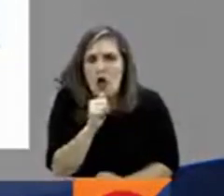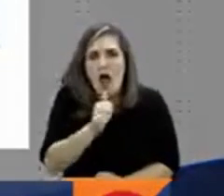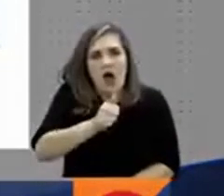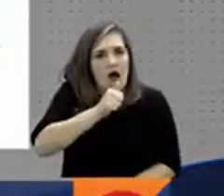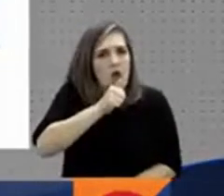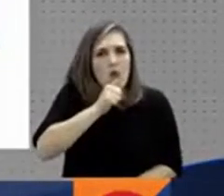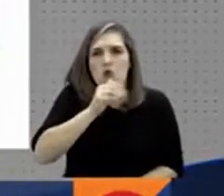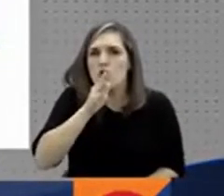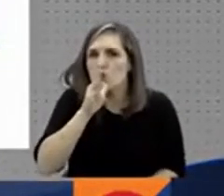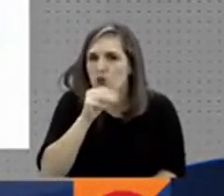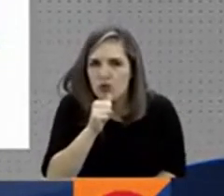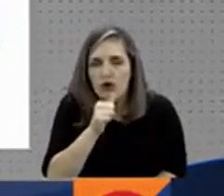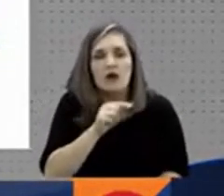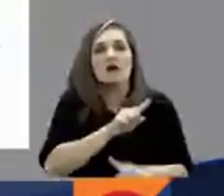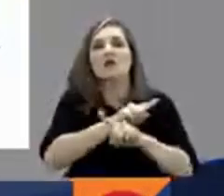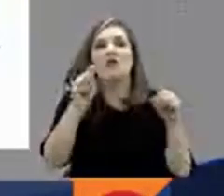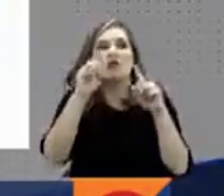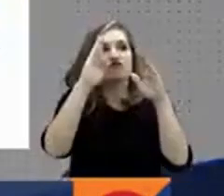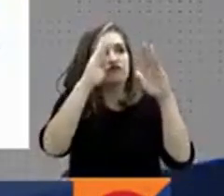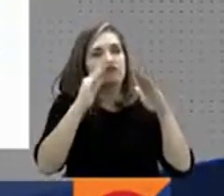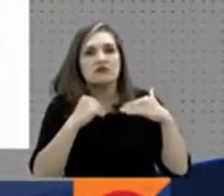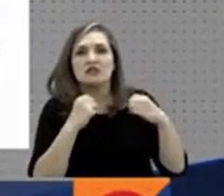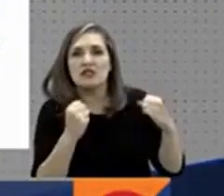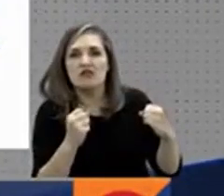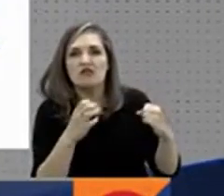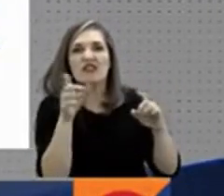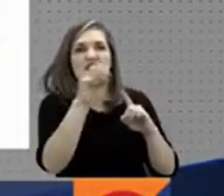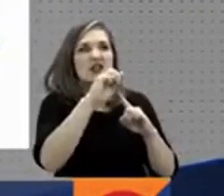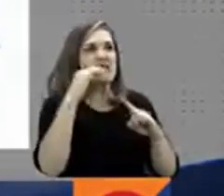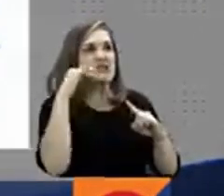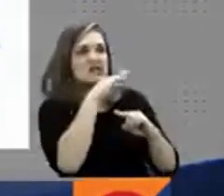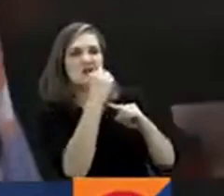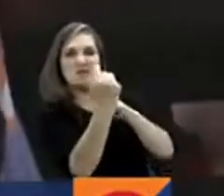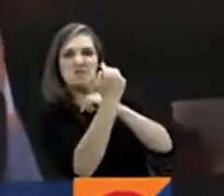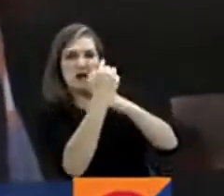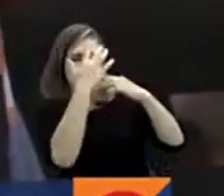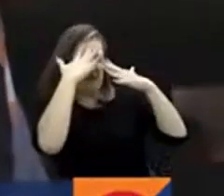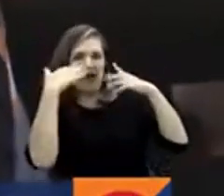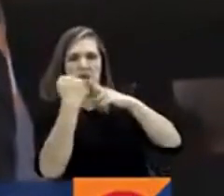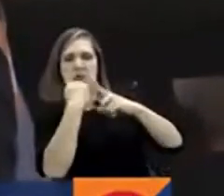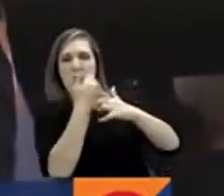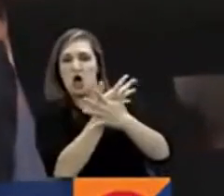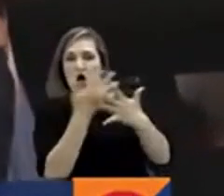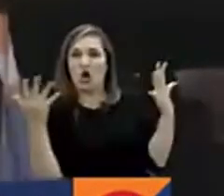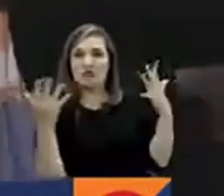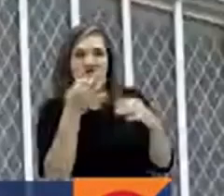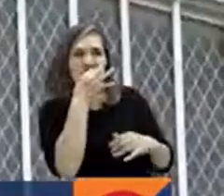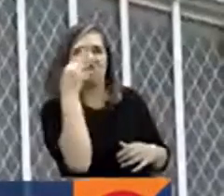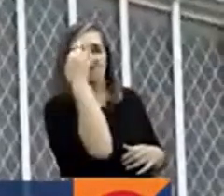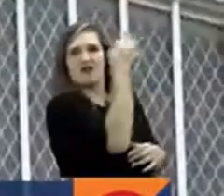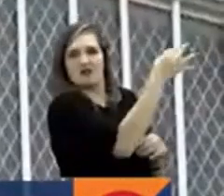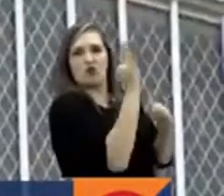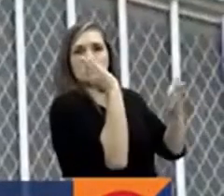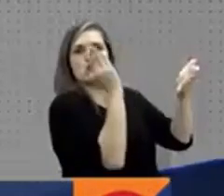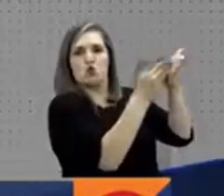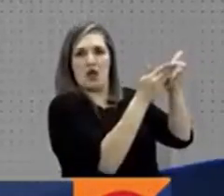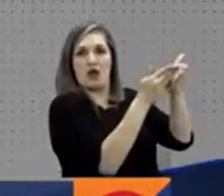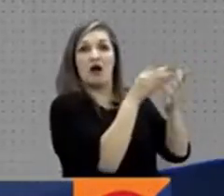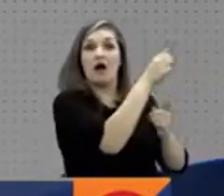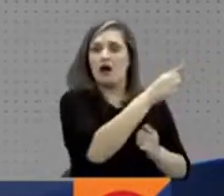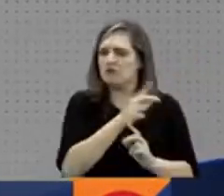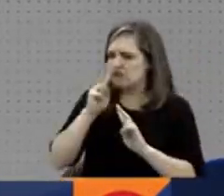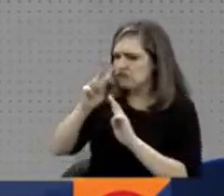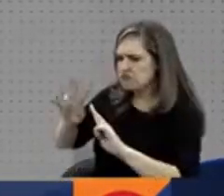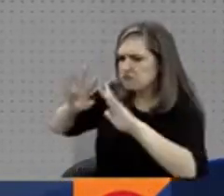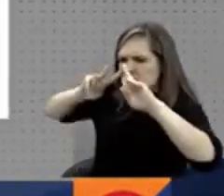dificultades para el acceso a servicios de salud y malos tratos en las requisas, entre otros. En cuanto al tema de hacinamiento, la Corte ordenó que